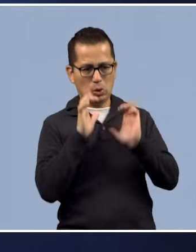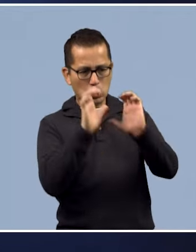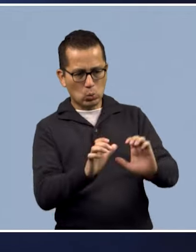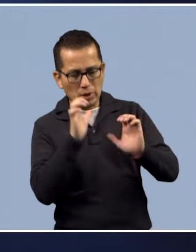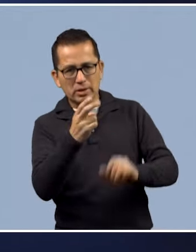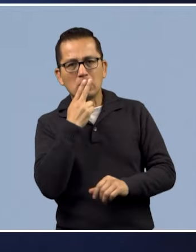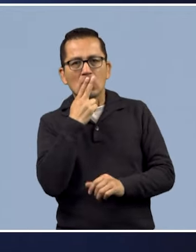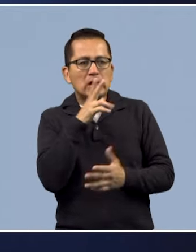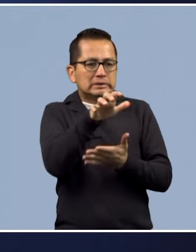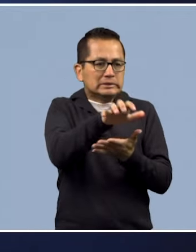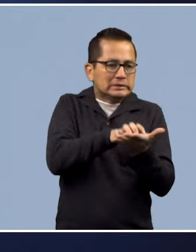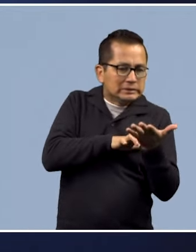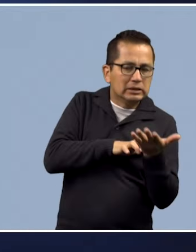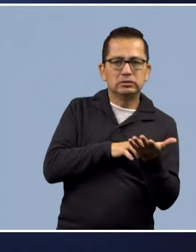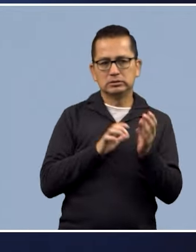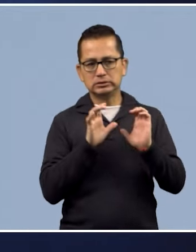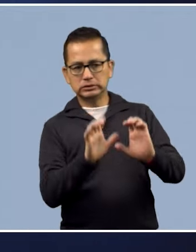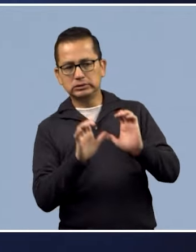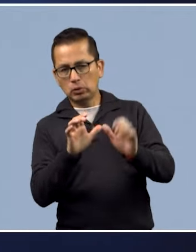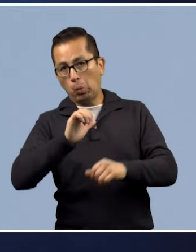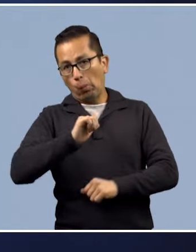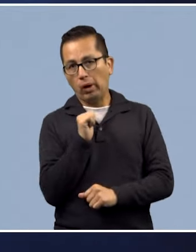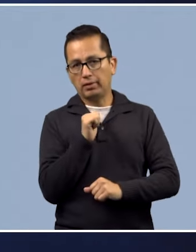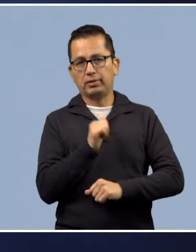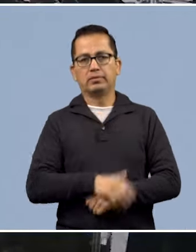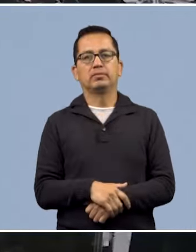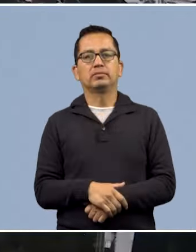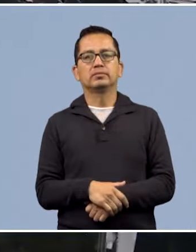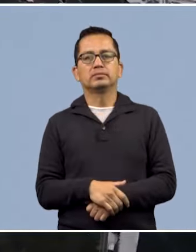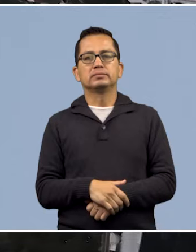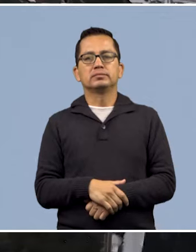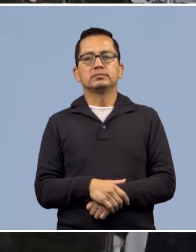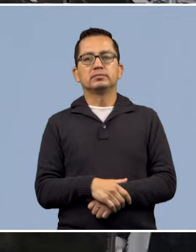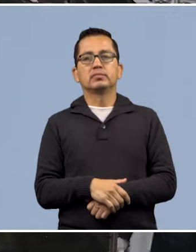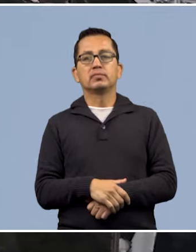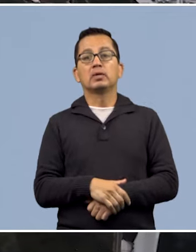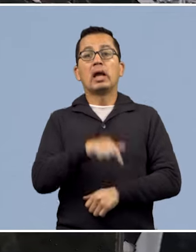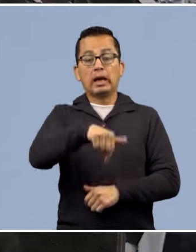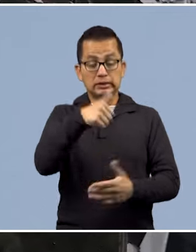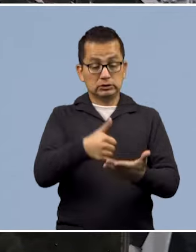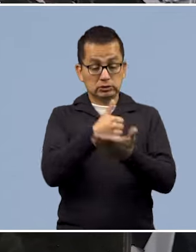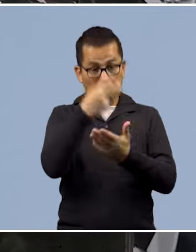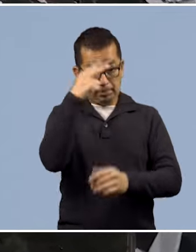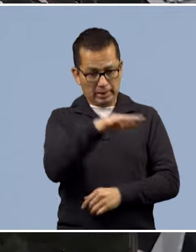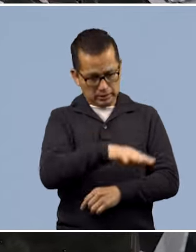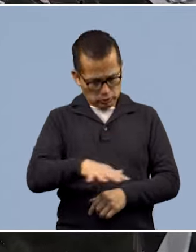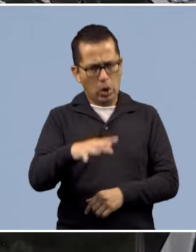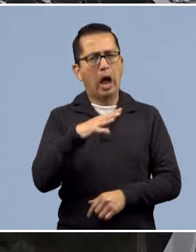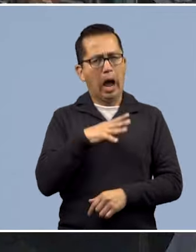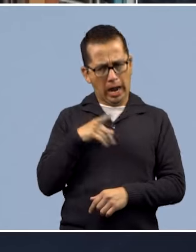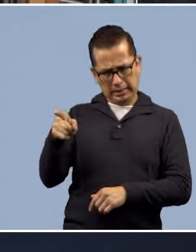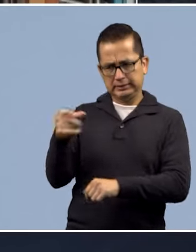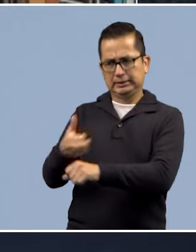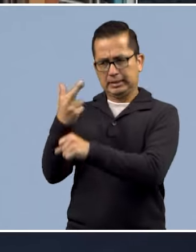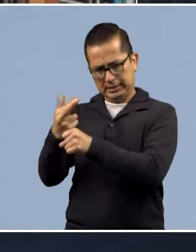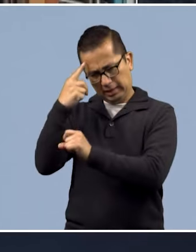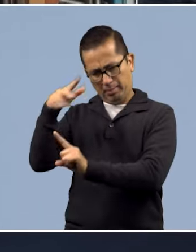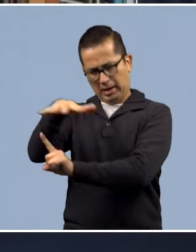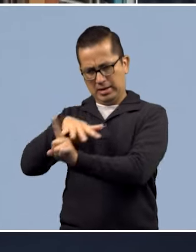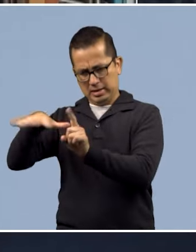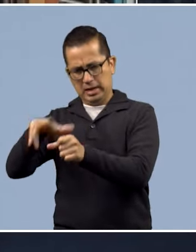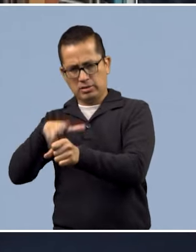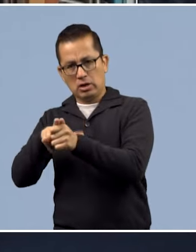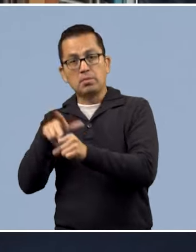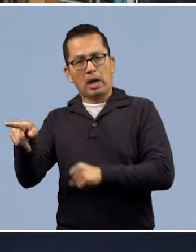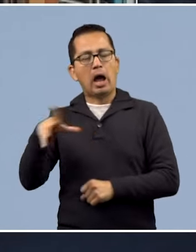ancestrales para hacer frente al desabasto de agua. En el caso de la Ciudad de México hay un programa de la Secretaría de Medio Ambiente que se aplica